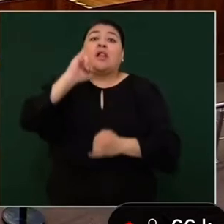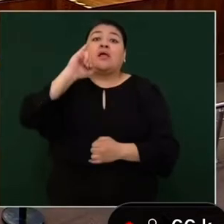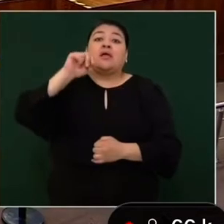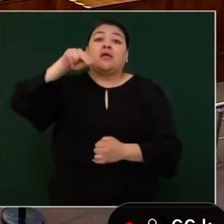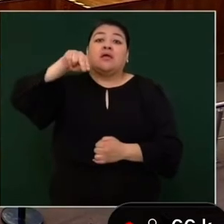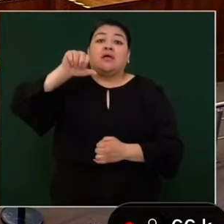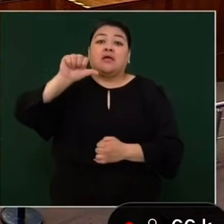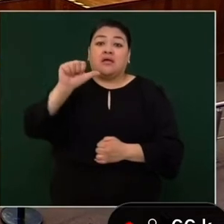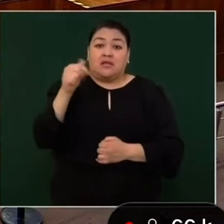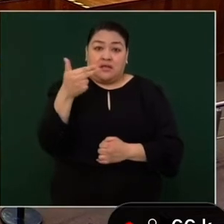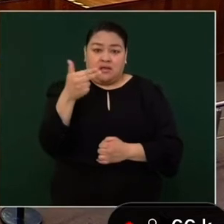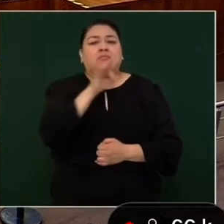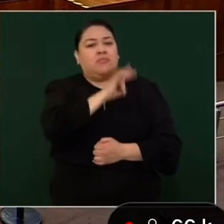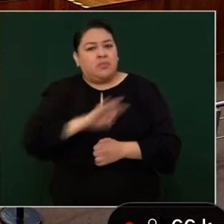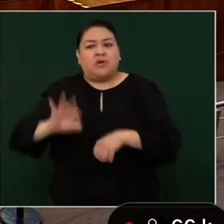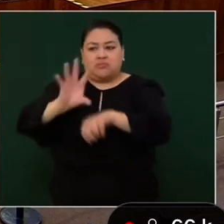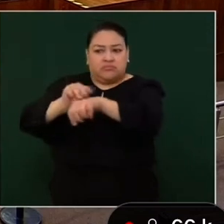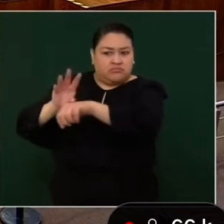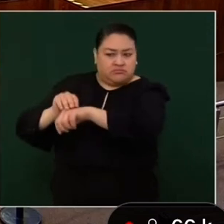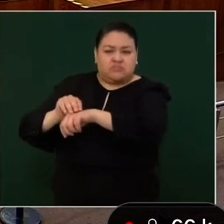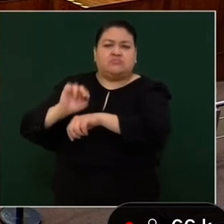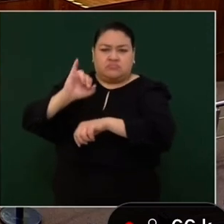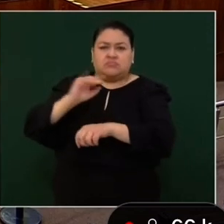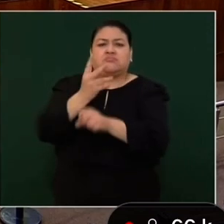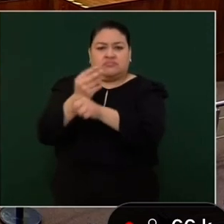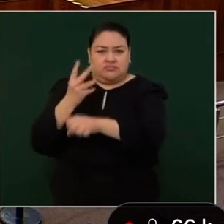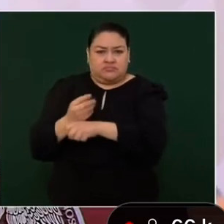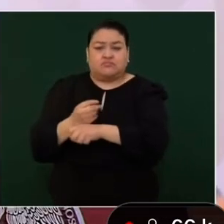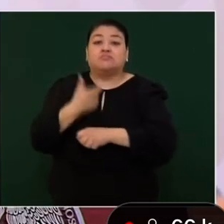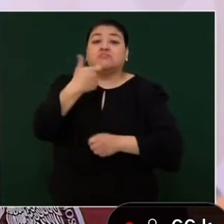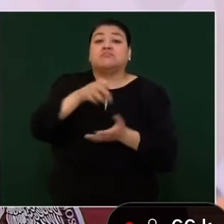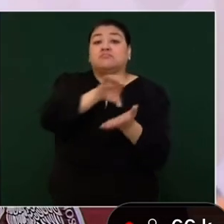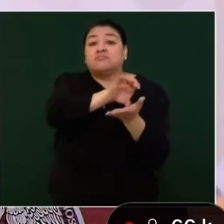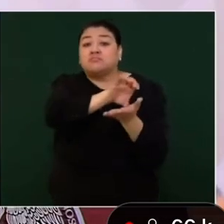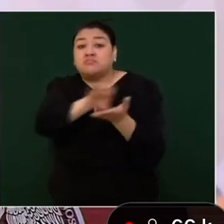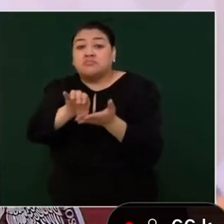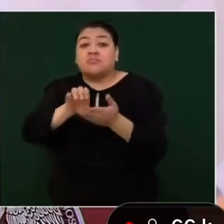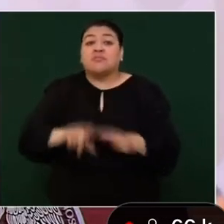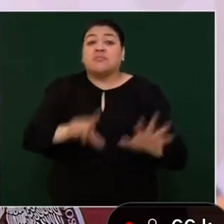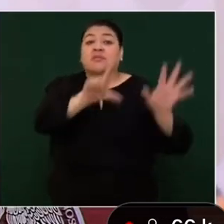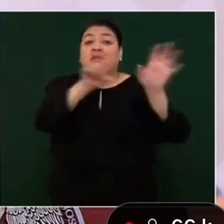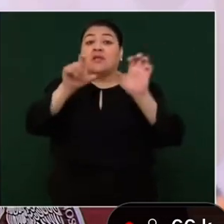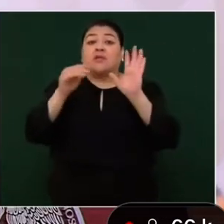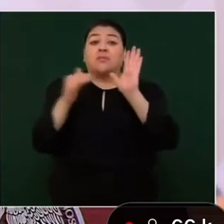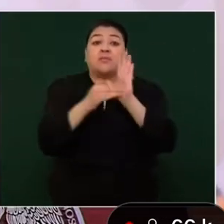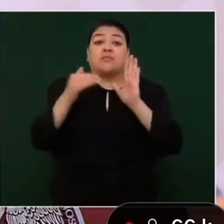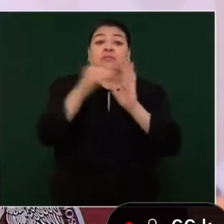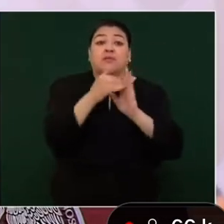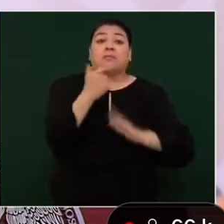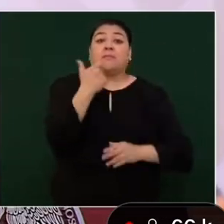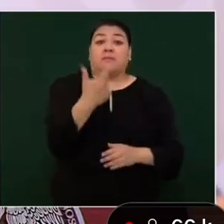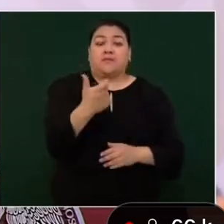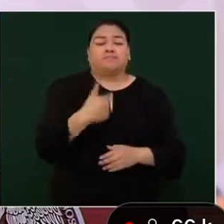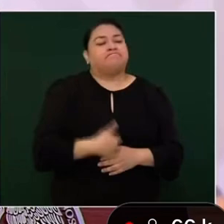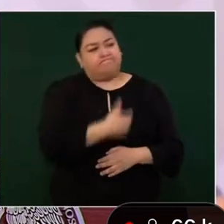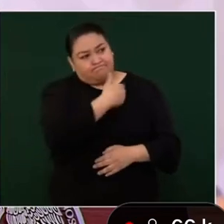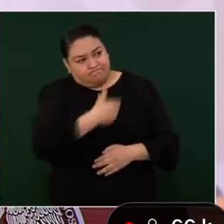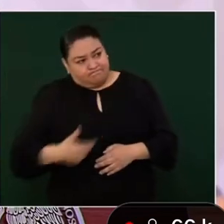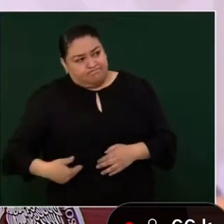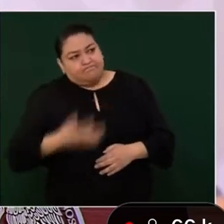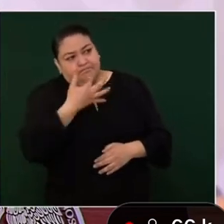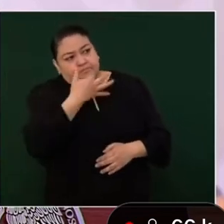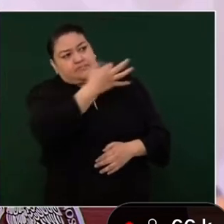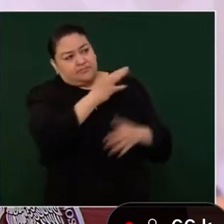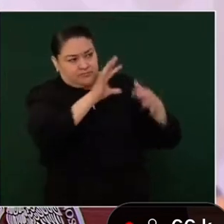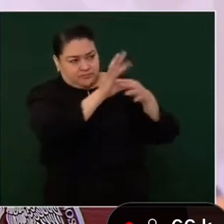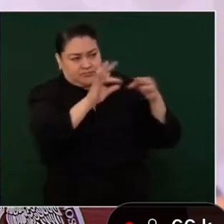de acuerdo al entorno. Es una inversión que tendrá alrededor de 700 millones de pesos, señor presidente, y